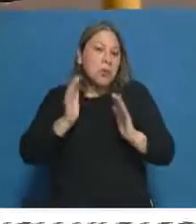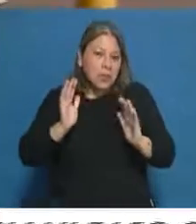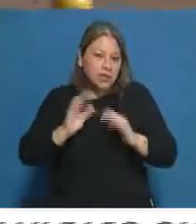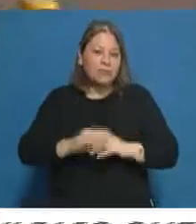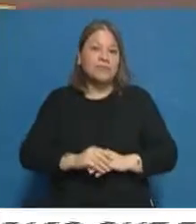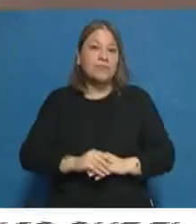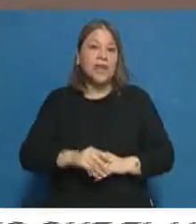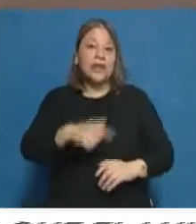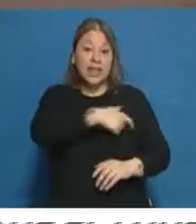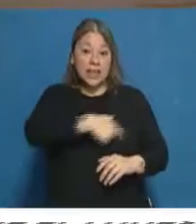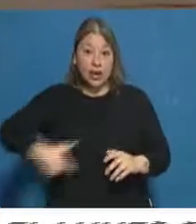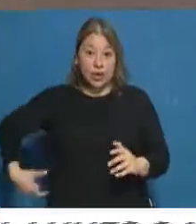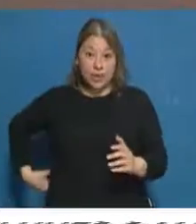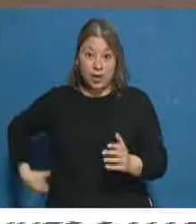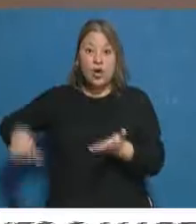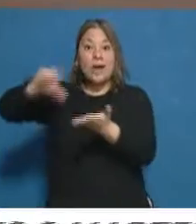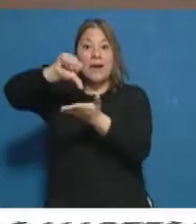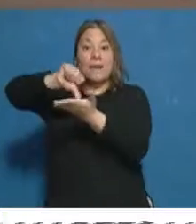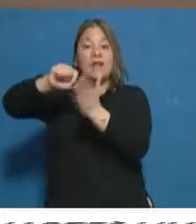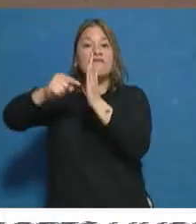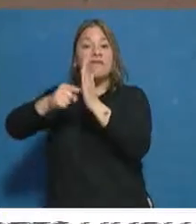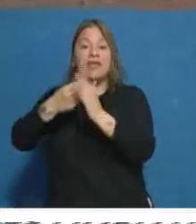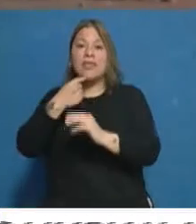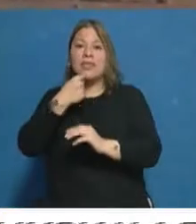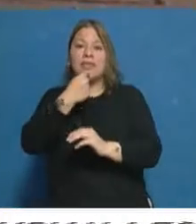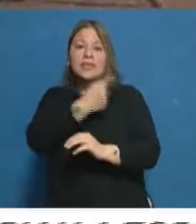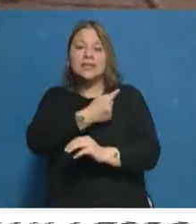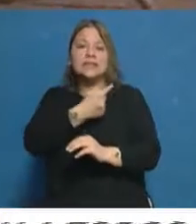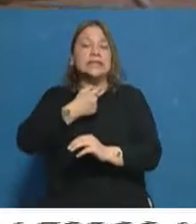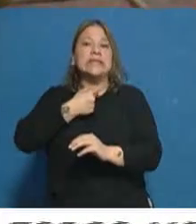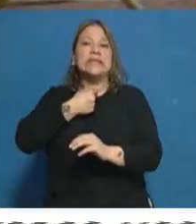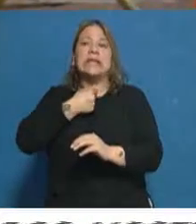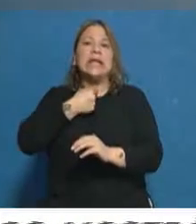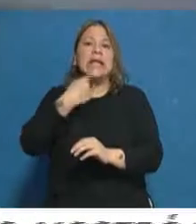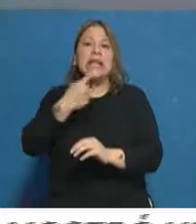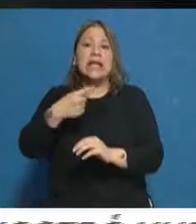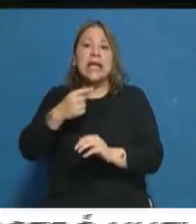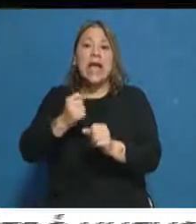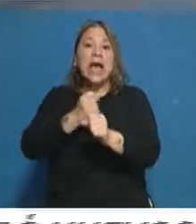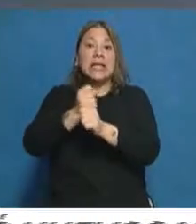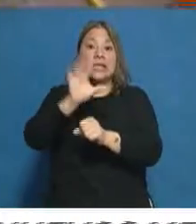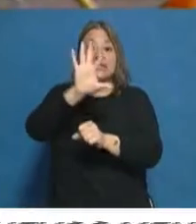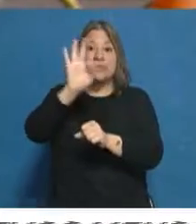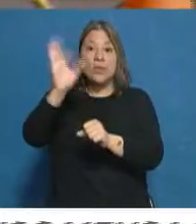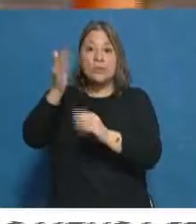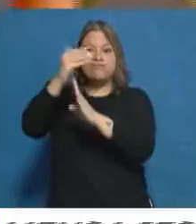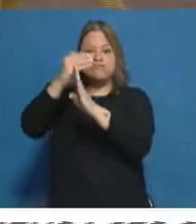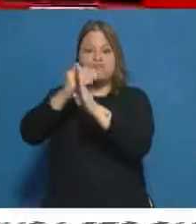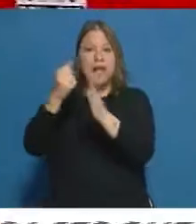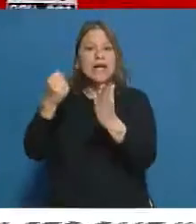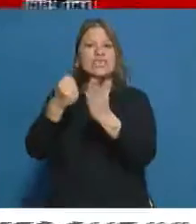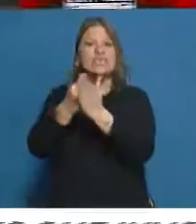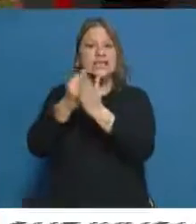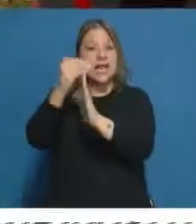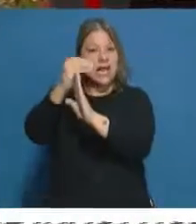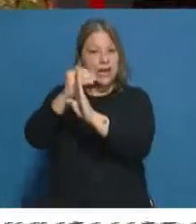el gobierno de Capital Federal han asegurado que quieren reducir al 50% los siniestros